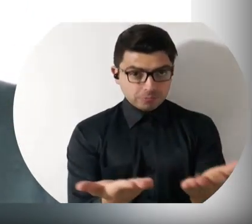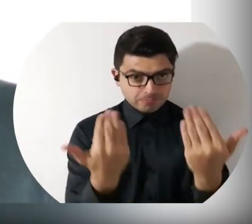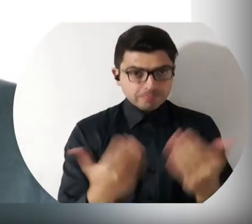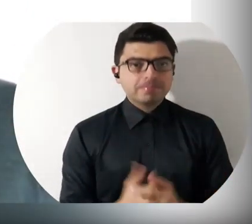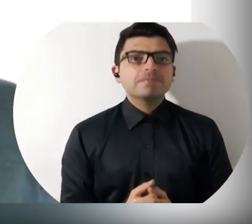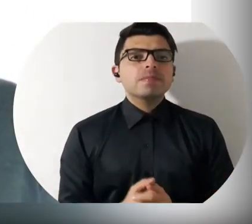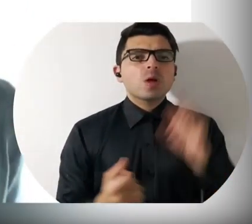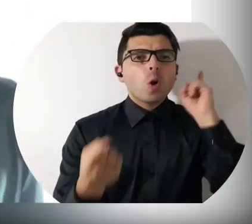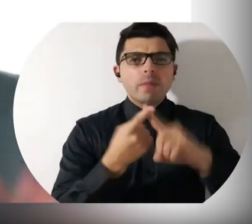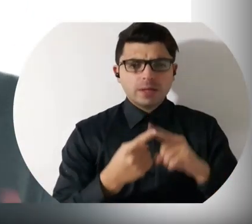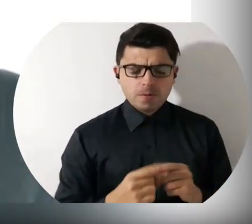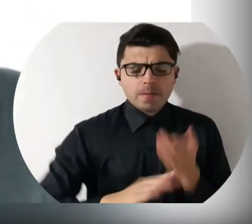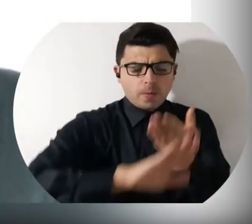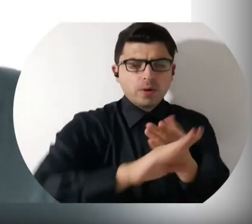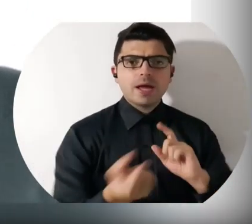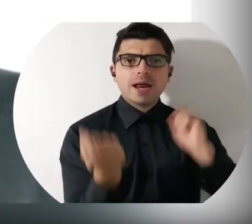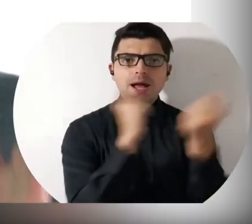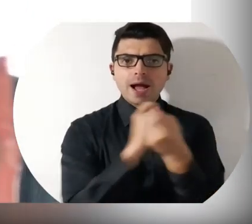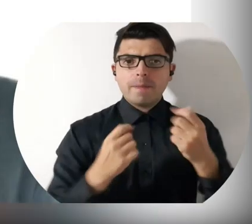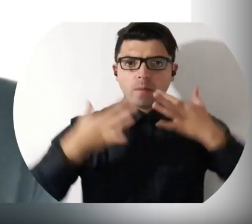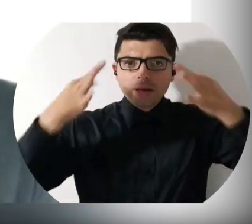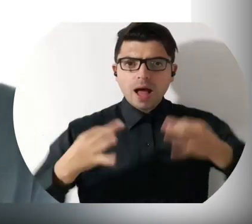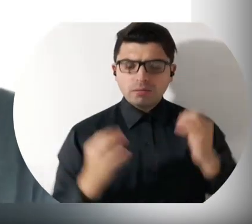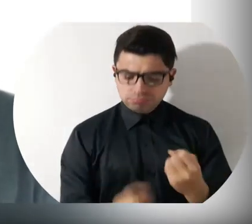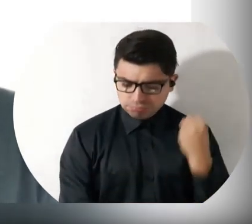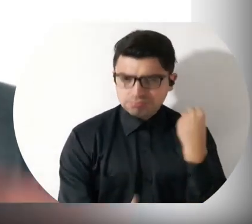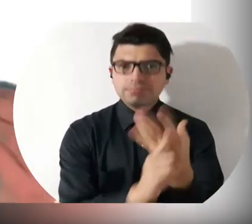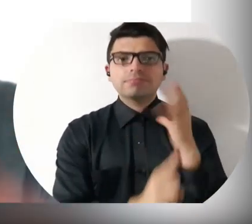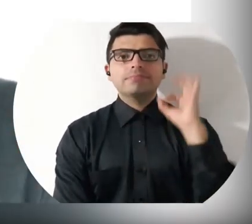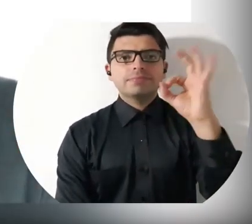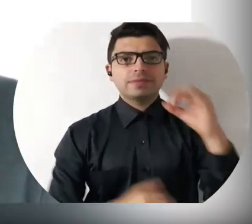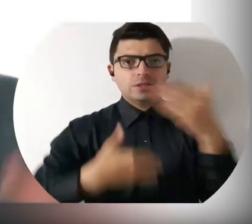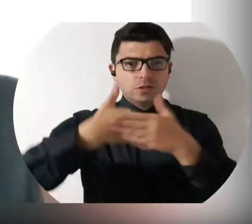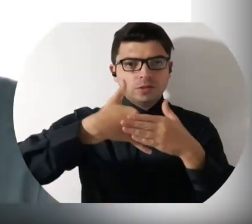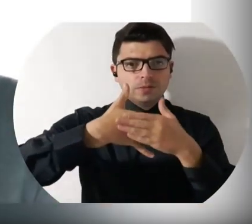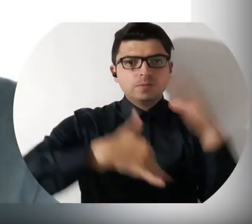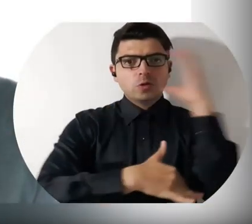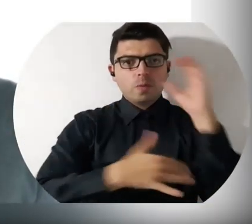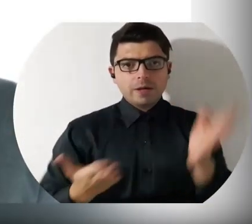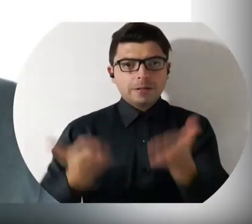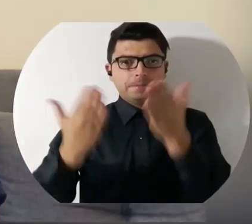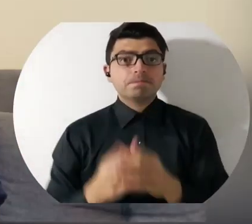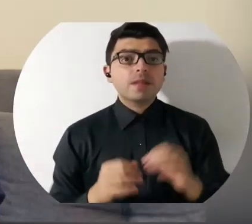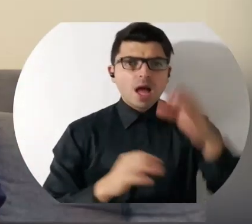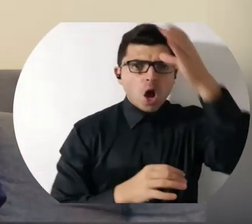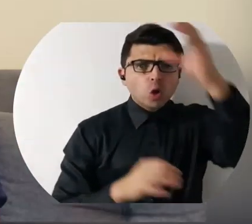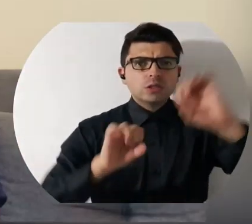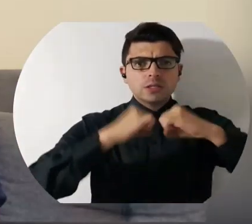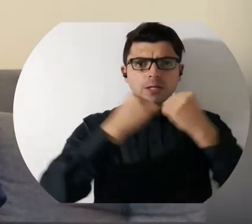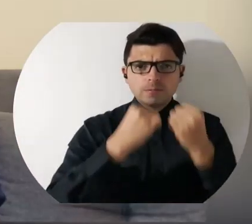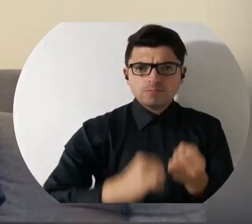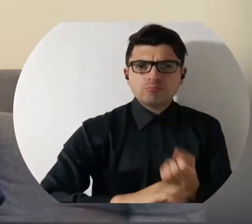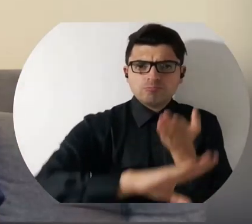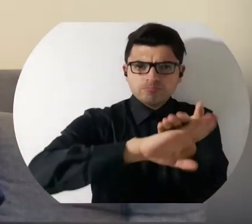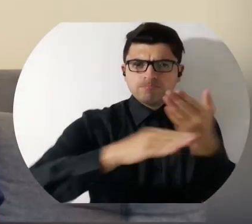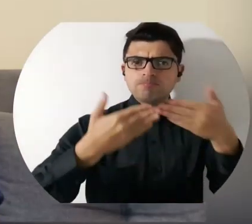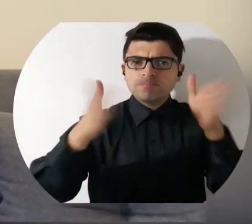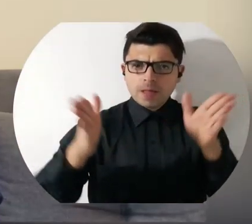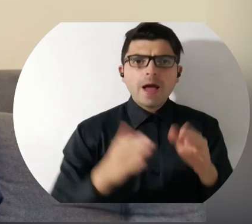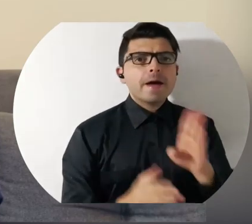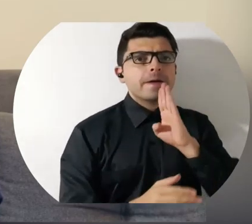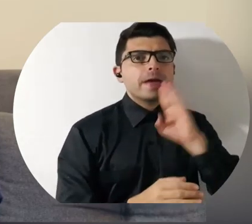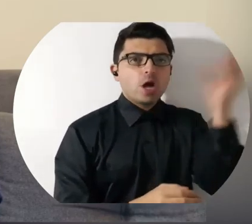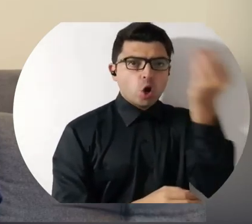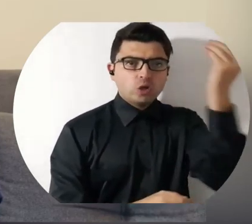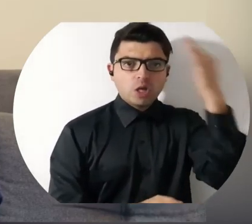las aulas abiertas, para así proponer cambios reales y sustanciales para la situación del país. El concepto de aula abierta propuesto